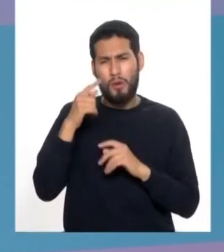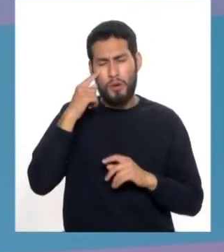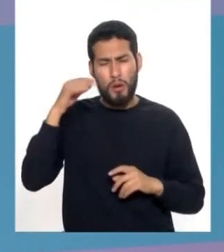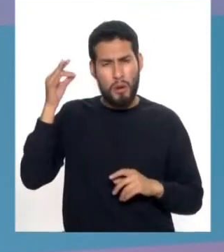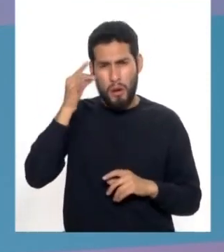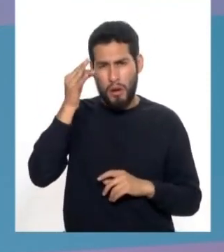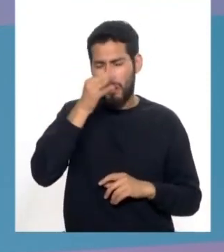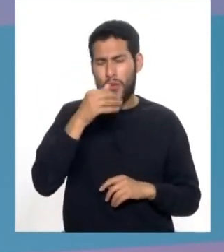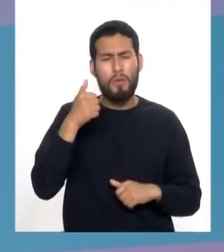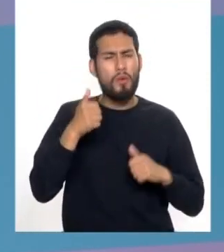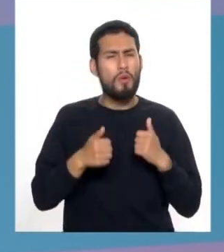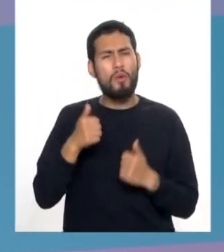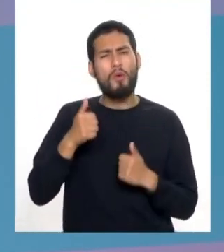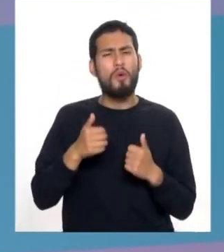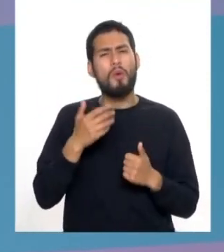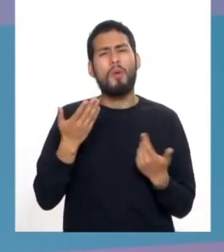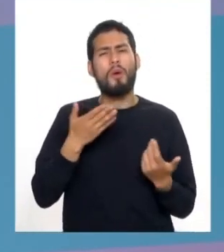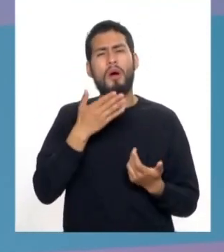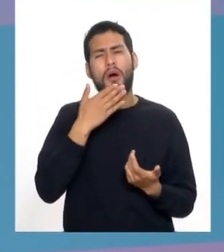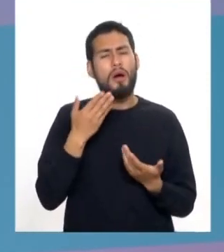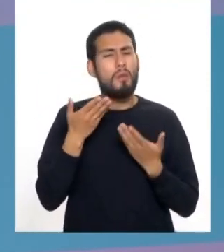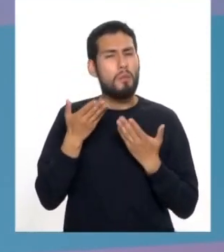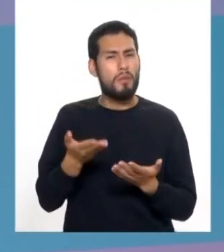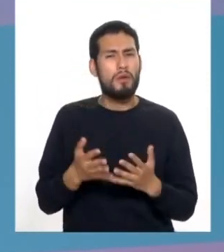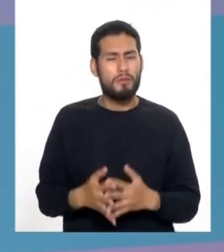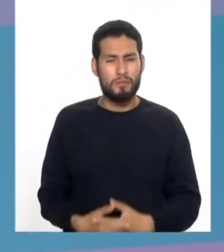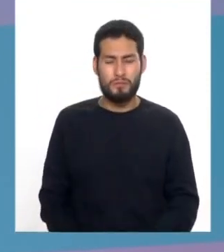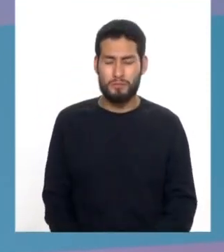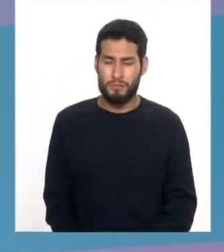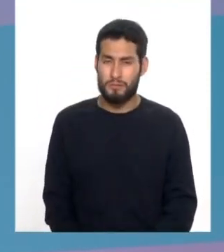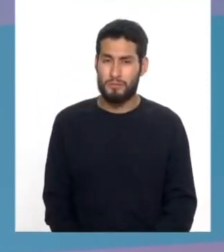entonces quería saber cuál de ellos es más recomendable.